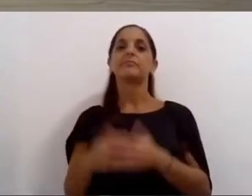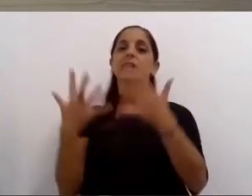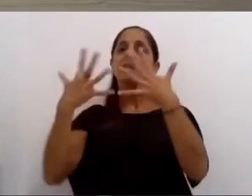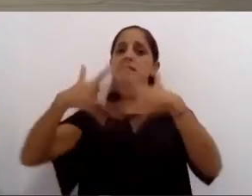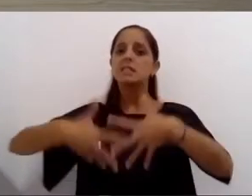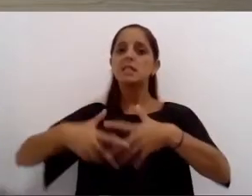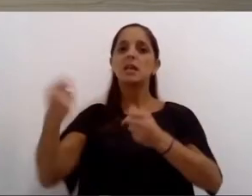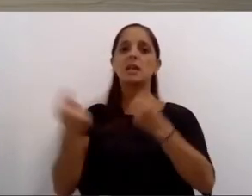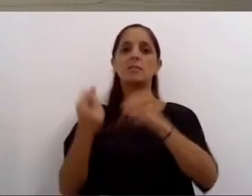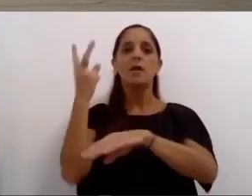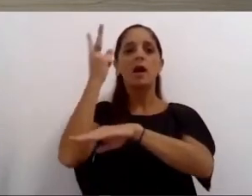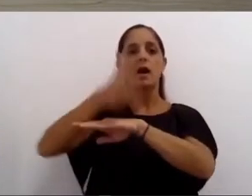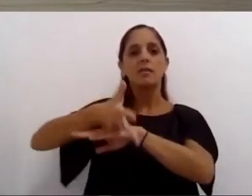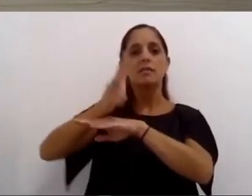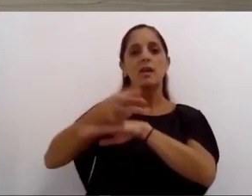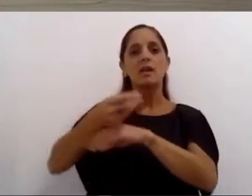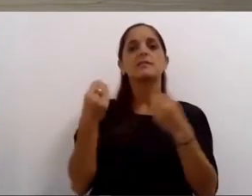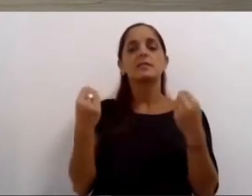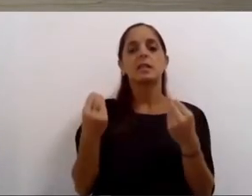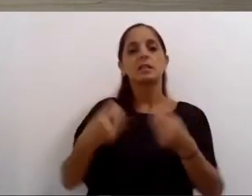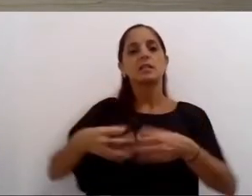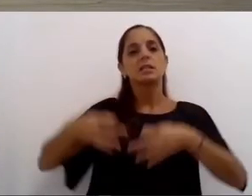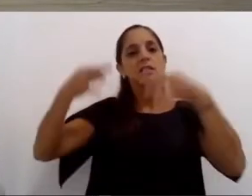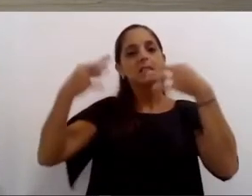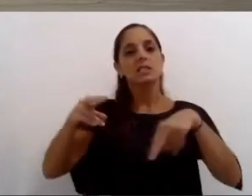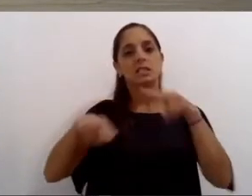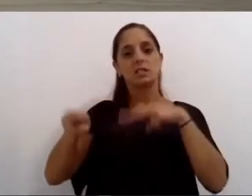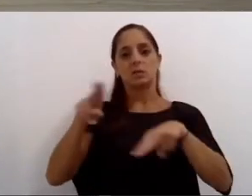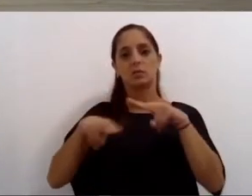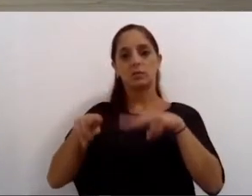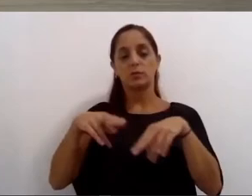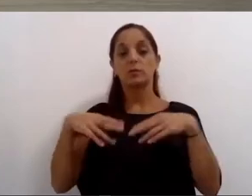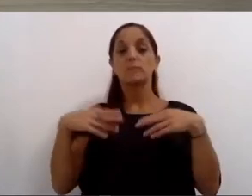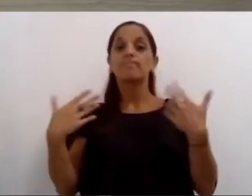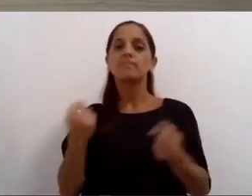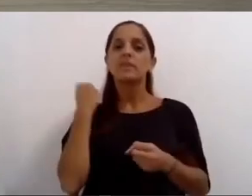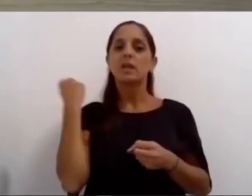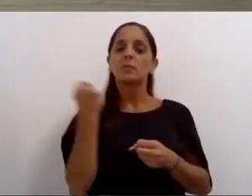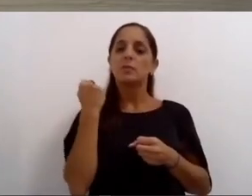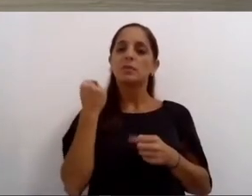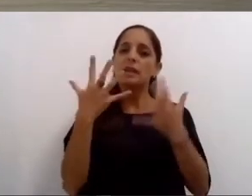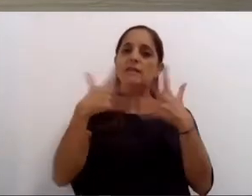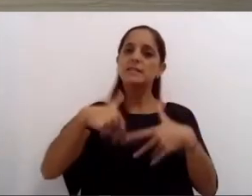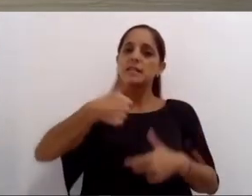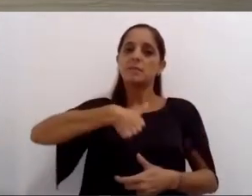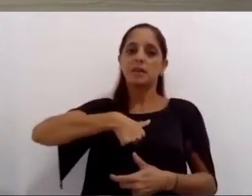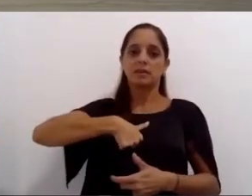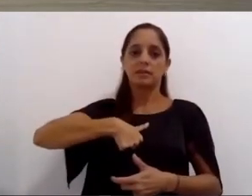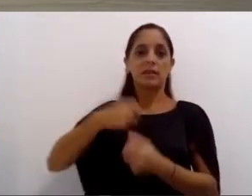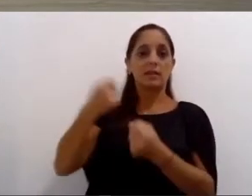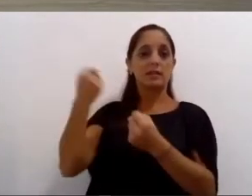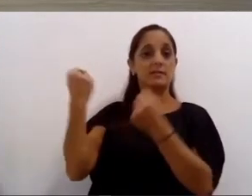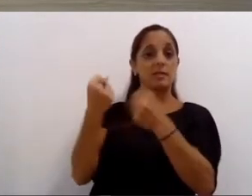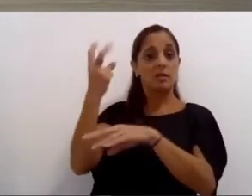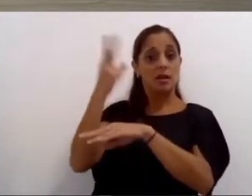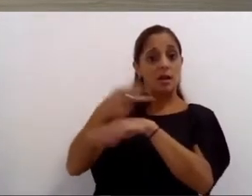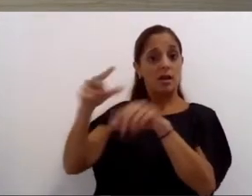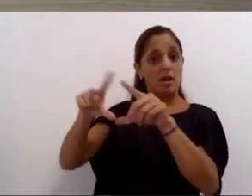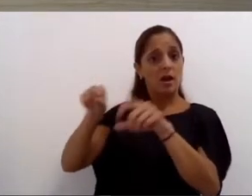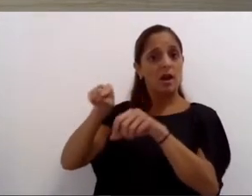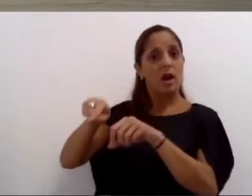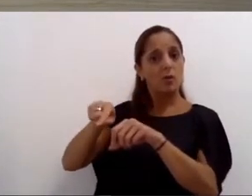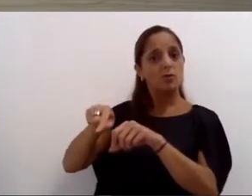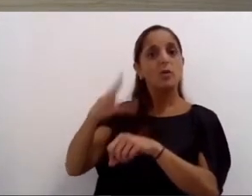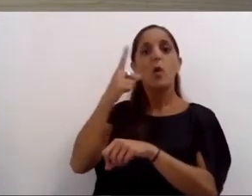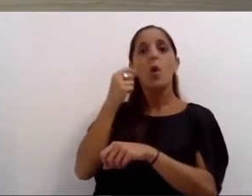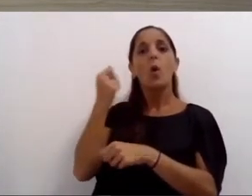ser seguro para los rosarinos y vamos a implementar un sistema de identificación de taxis y taxistas cada persona que